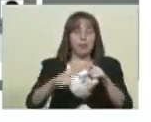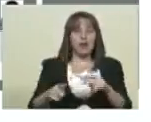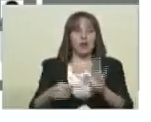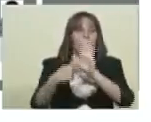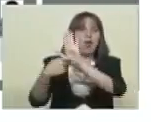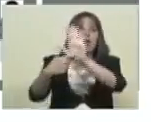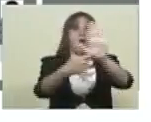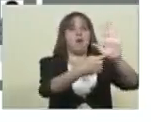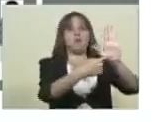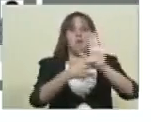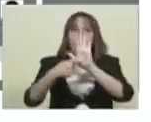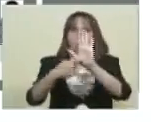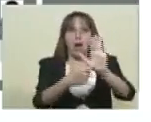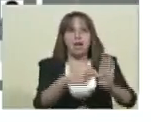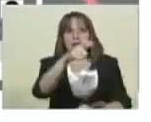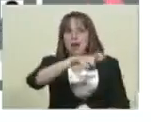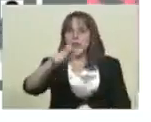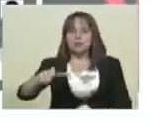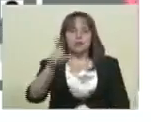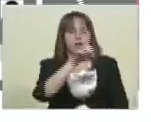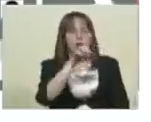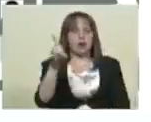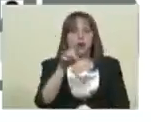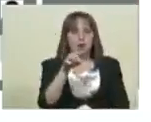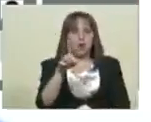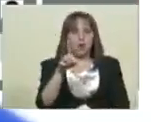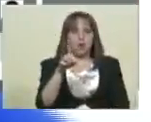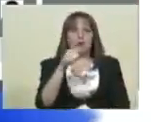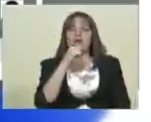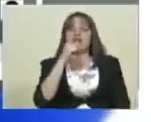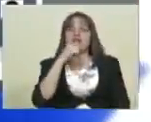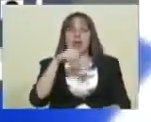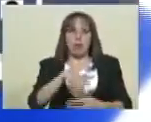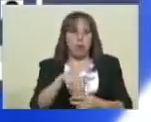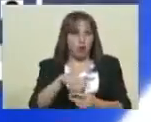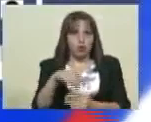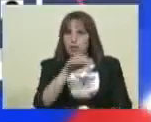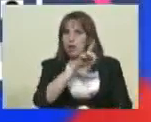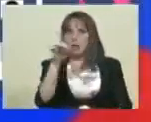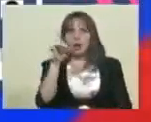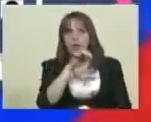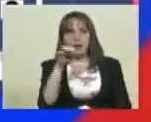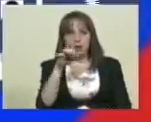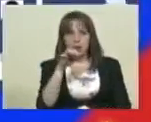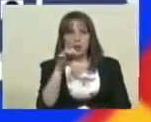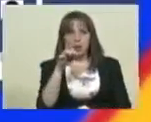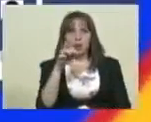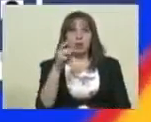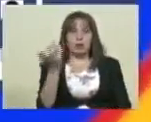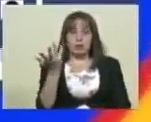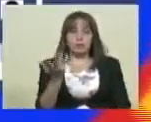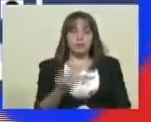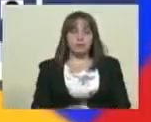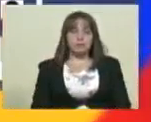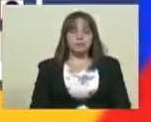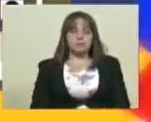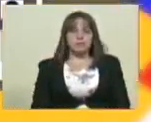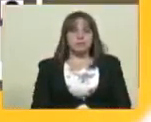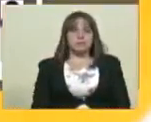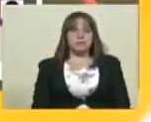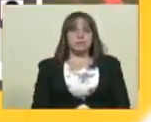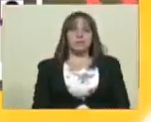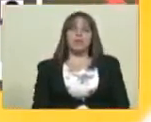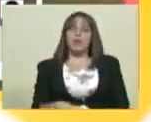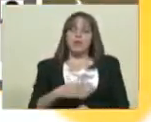estén enseñando quiénes son las personas realmente que están allí votando. ¿Es posible,